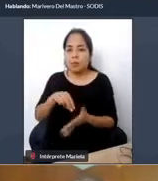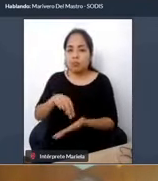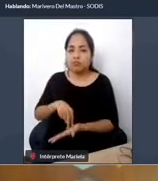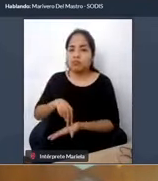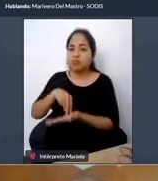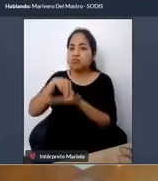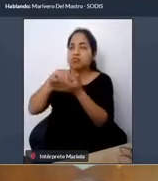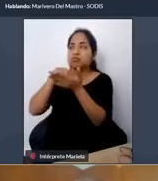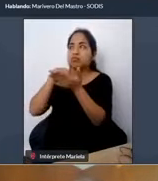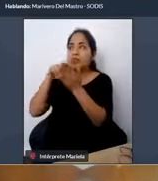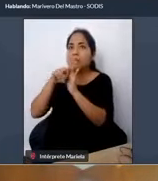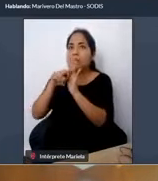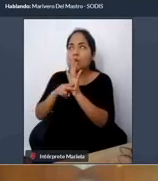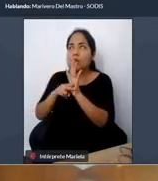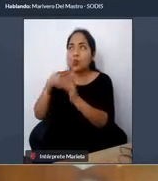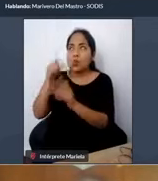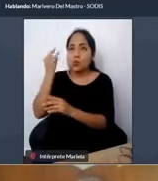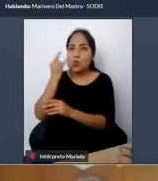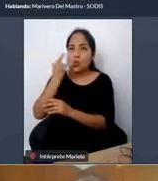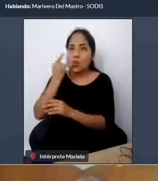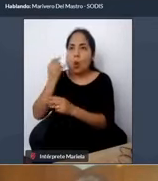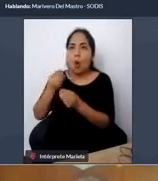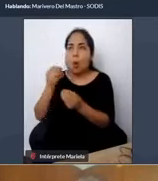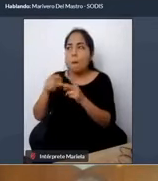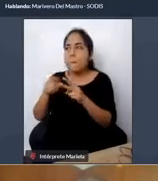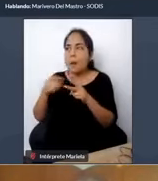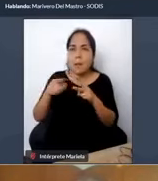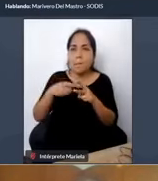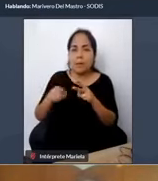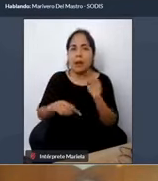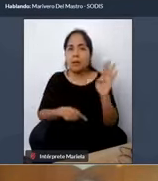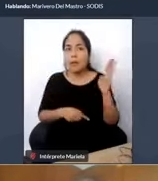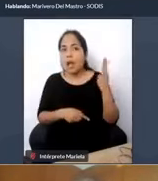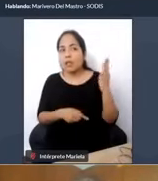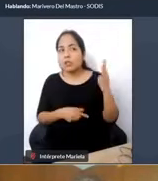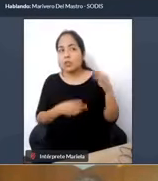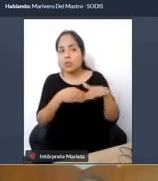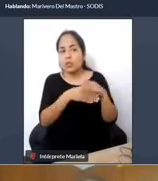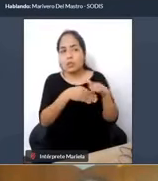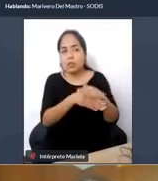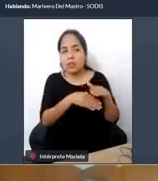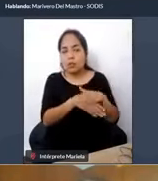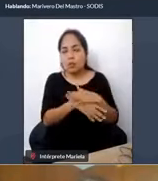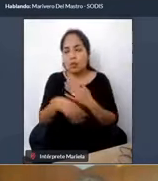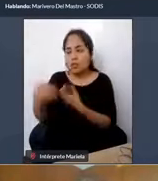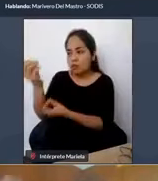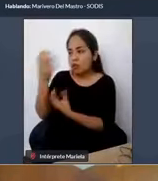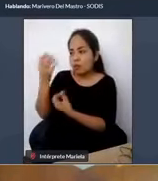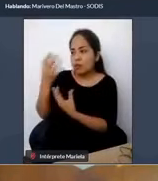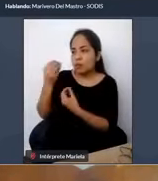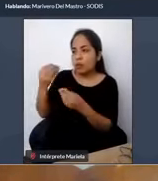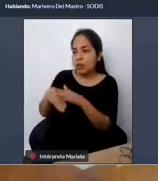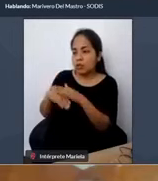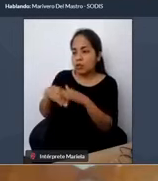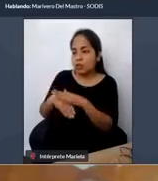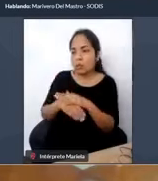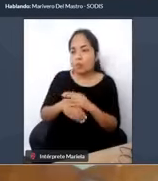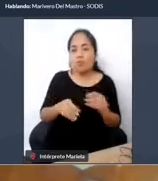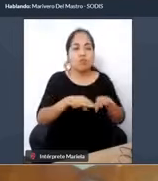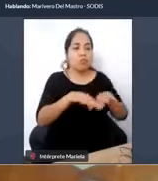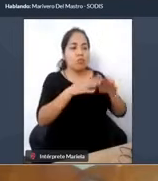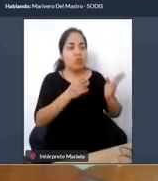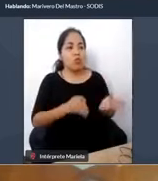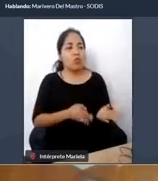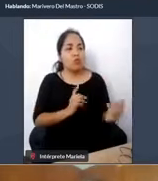emergencia, los servicios higiénicos accesibles, información en formato accesible, módulos de atención accesible, por ejemplo, a un